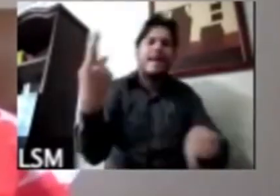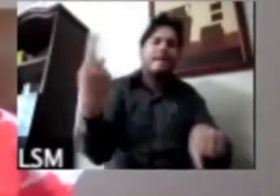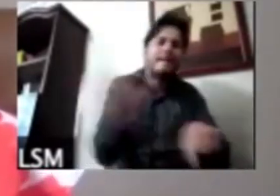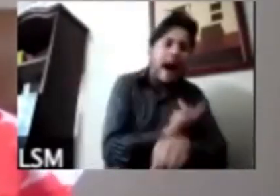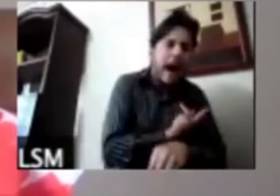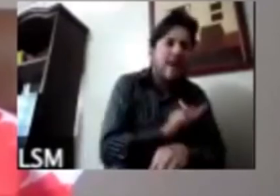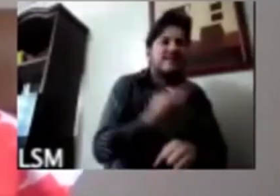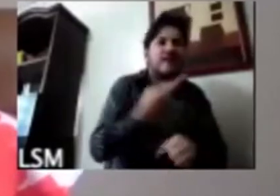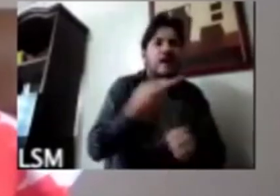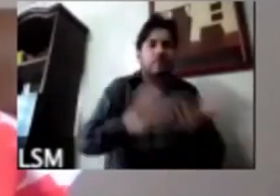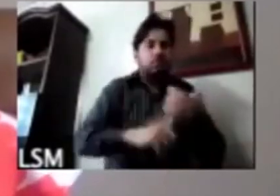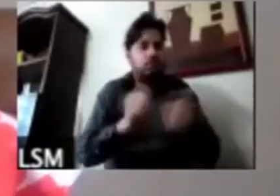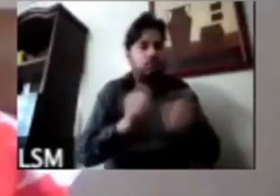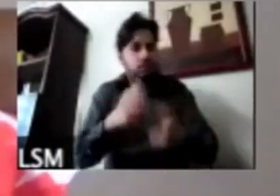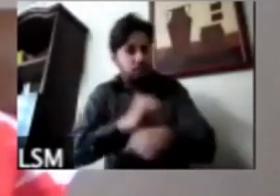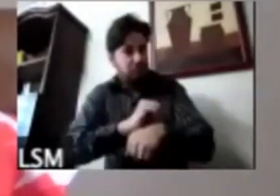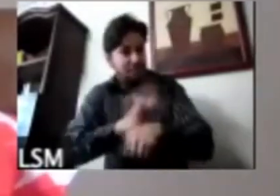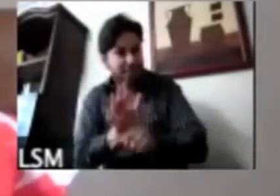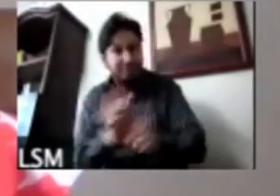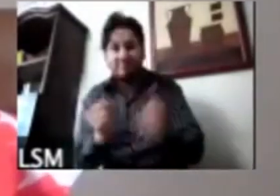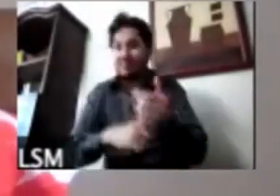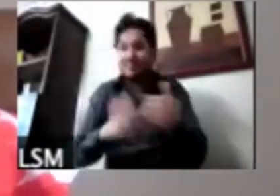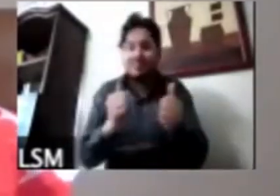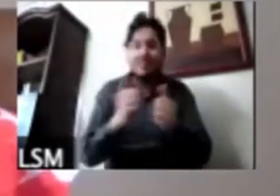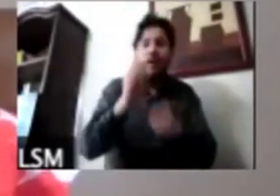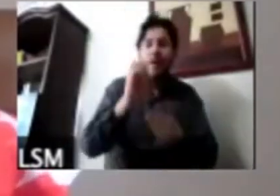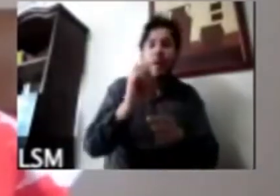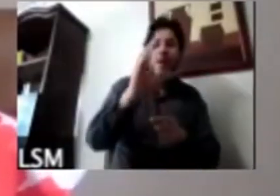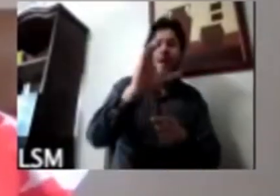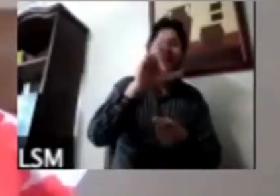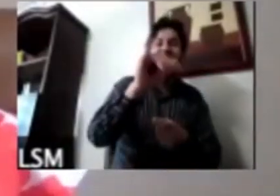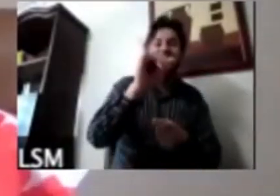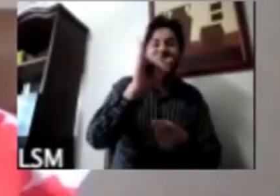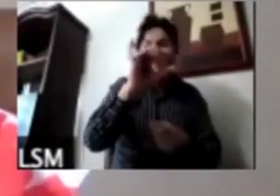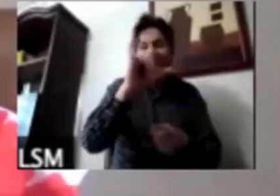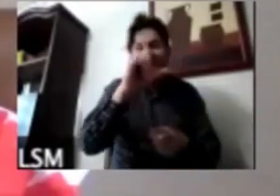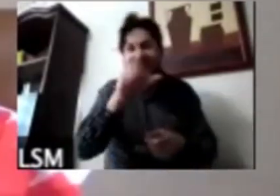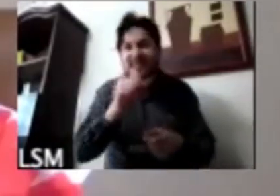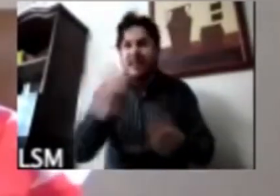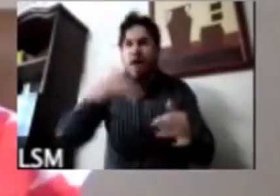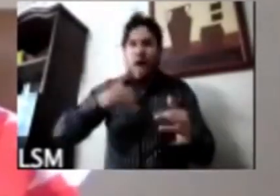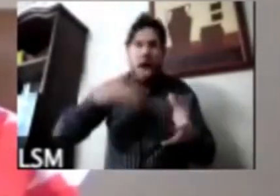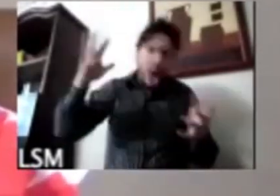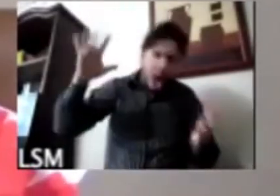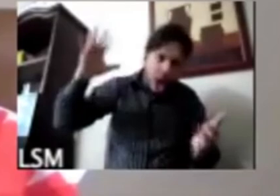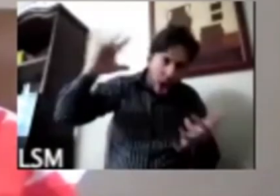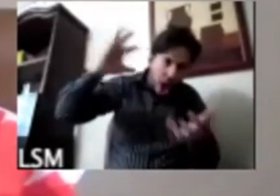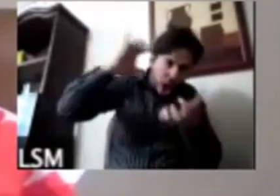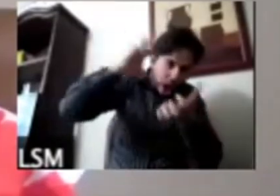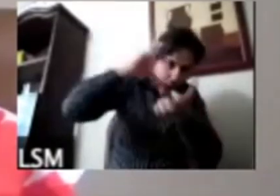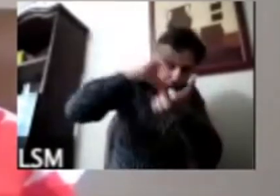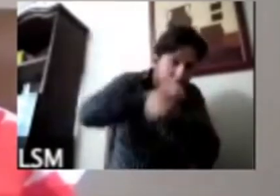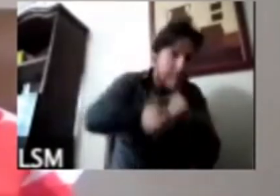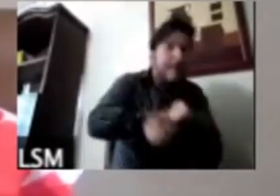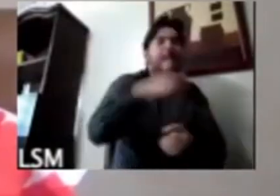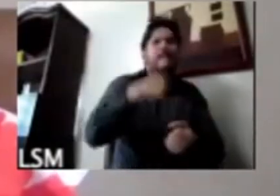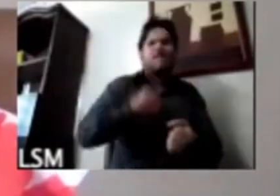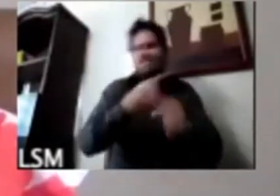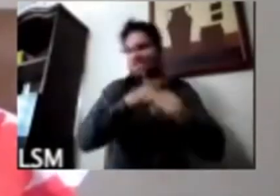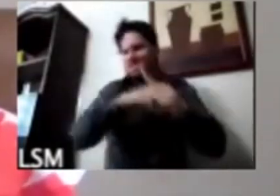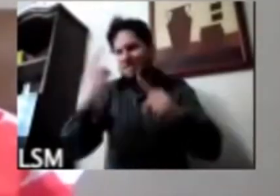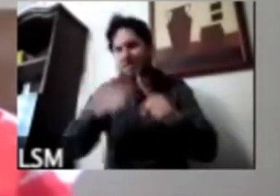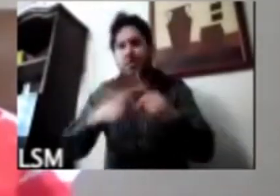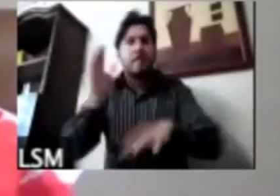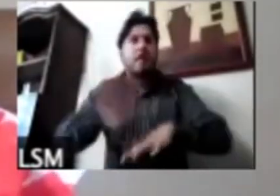aumentan los niveles de pobreza de una manera casi despejo creo que aquí los niveles de pobreza van a aumentar